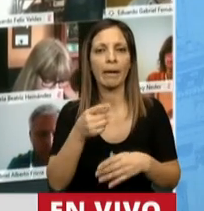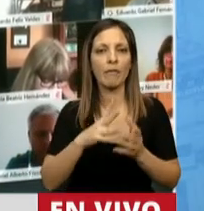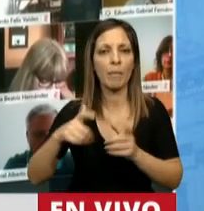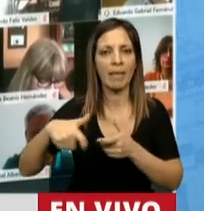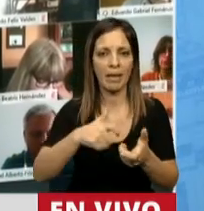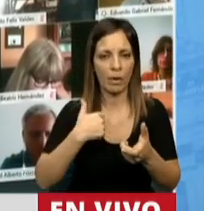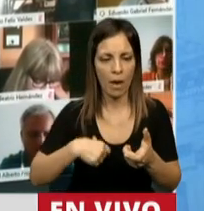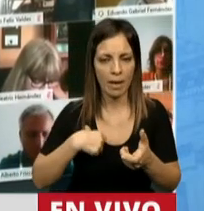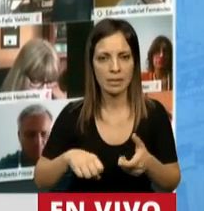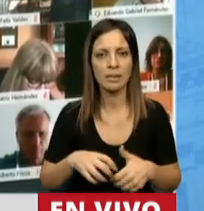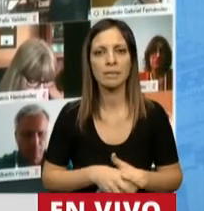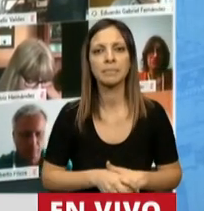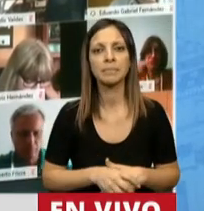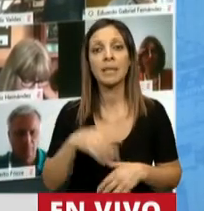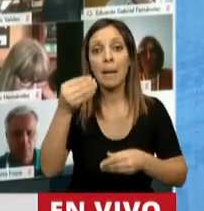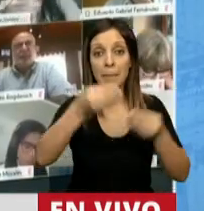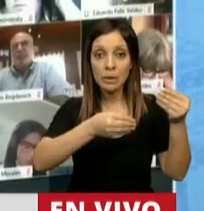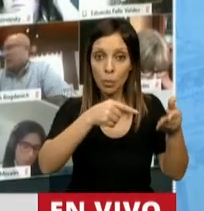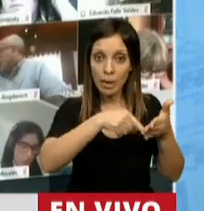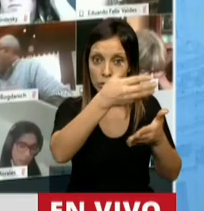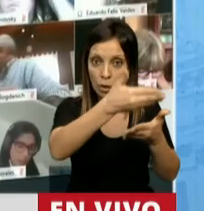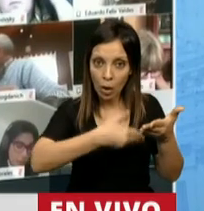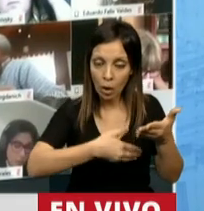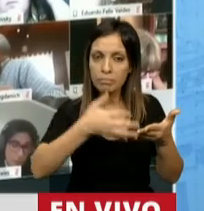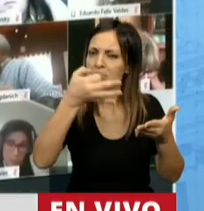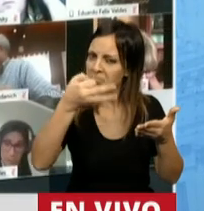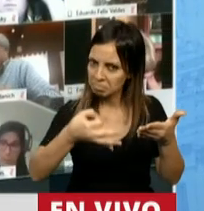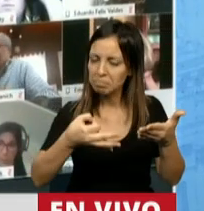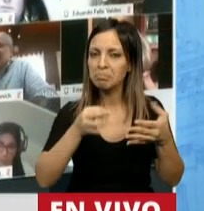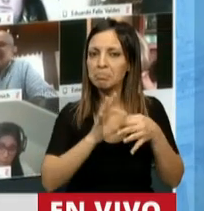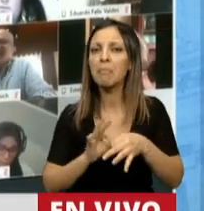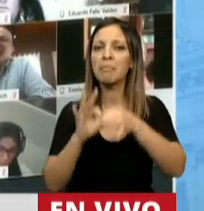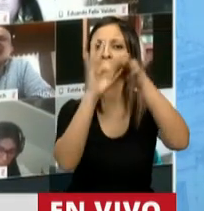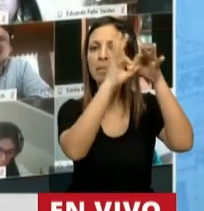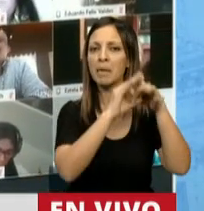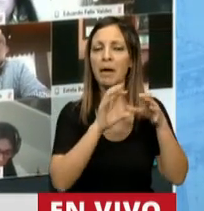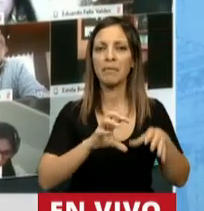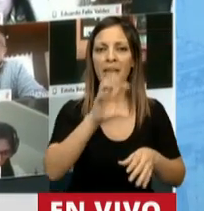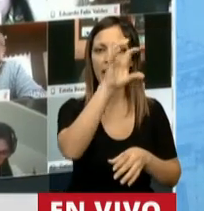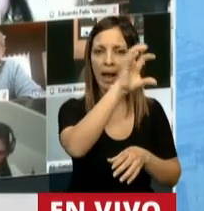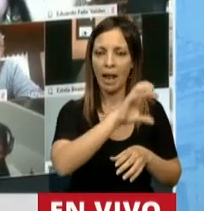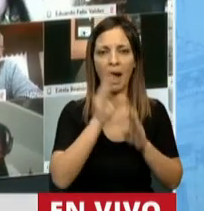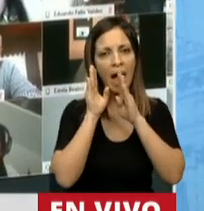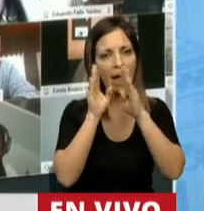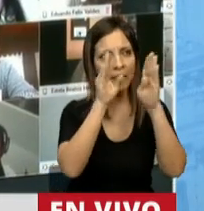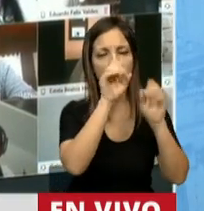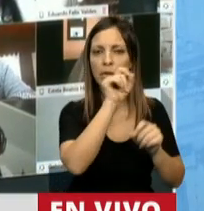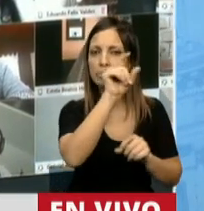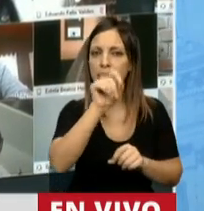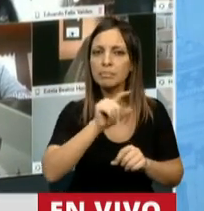cloacas. Este es un presupuesto federal que llega a cada rincón de la provincia y por eso